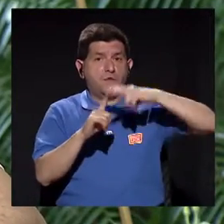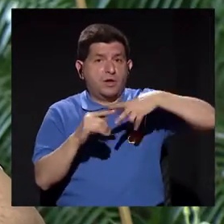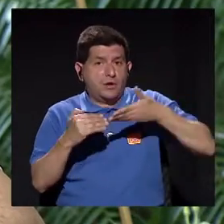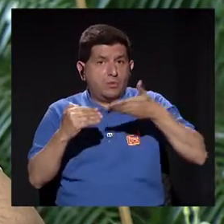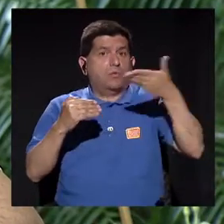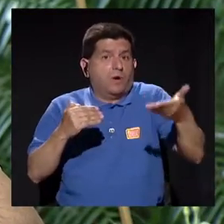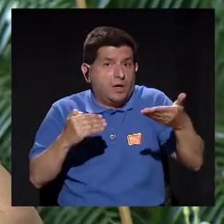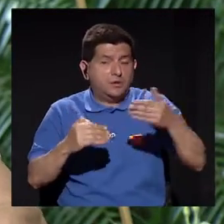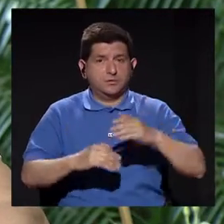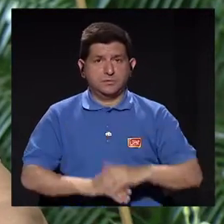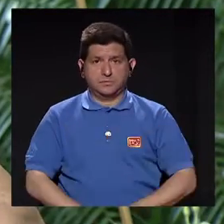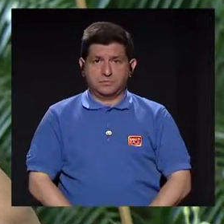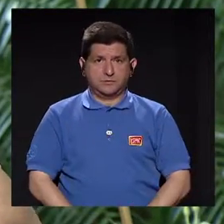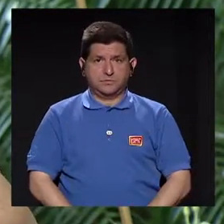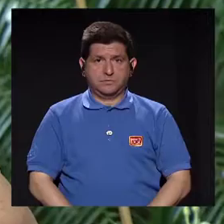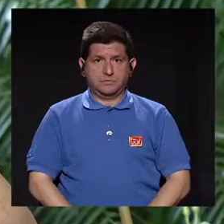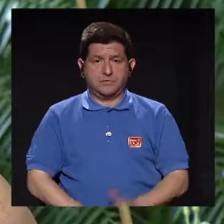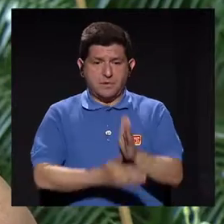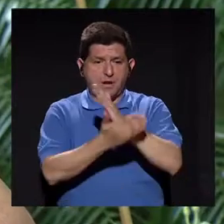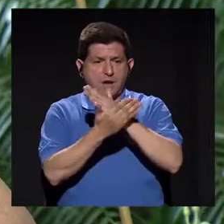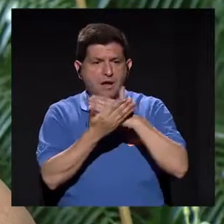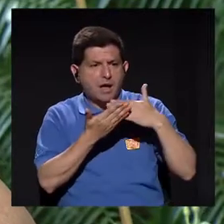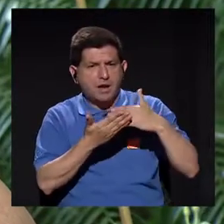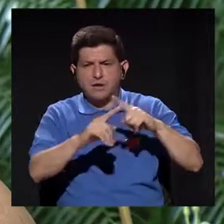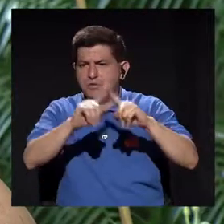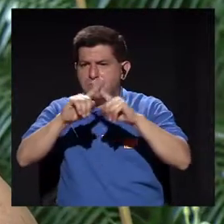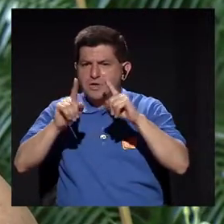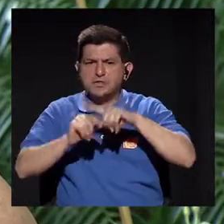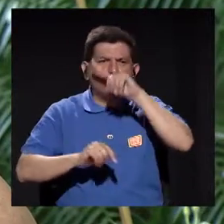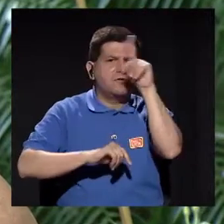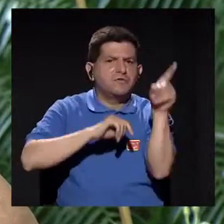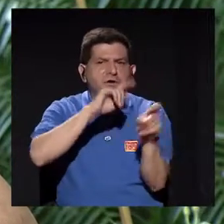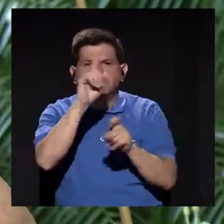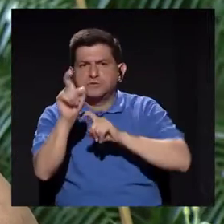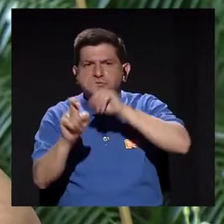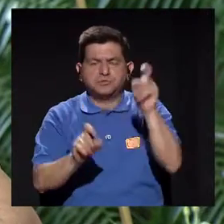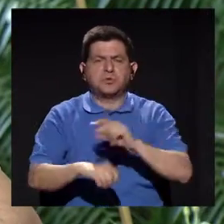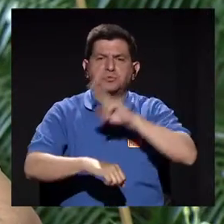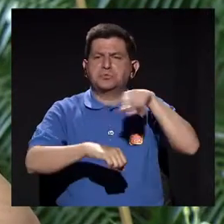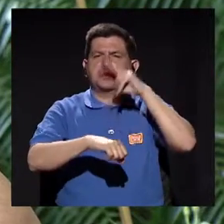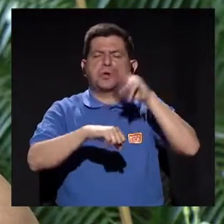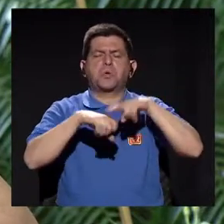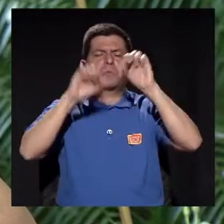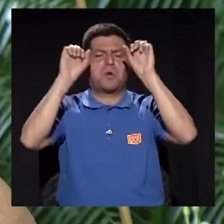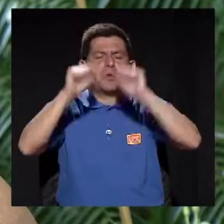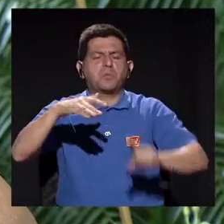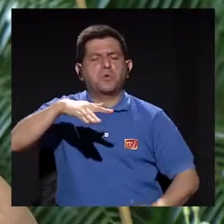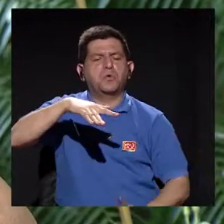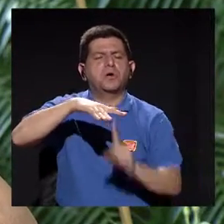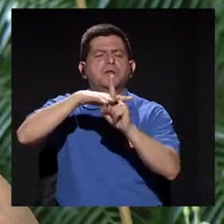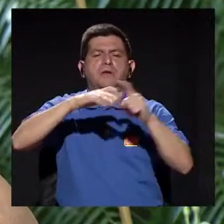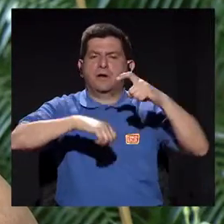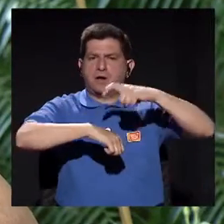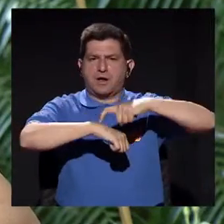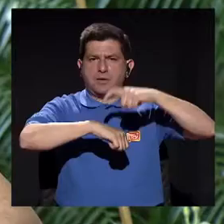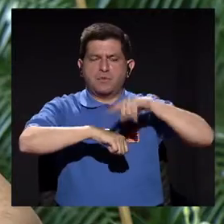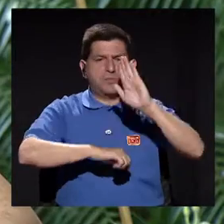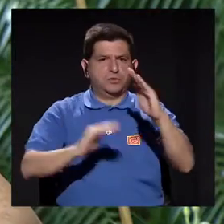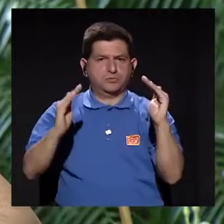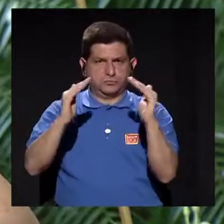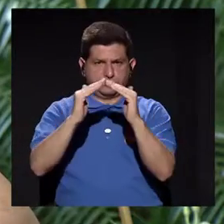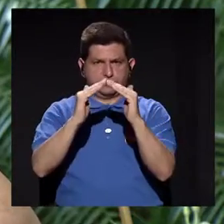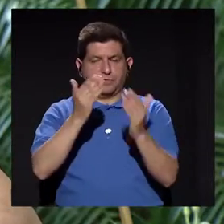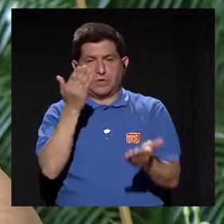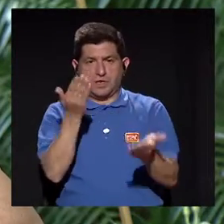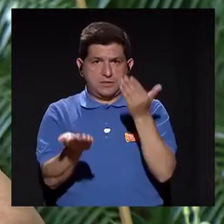y en fin pues algunos de estas preguntas que normalmente podrían surgir cuando en